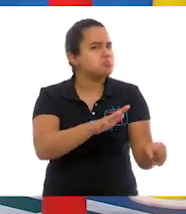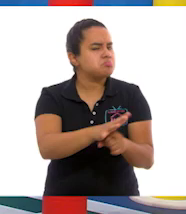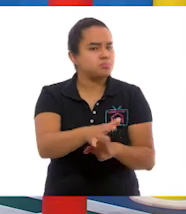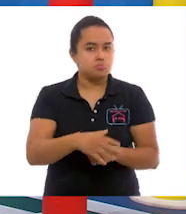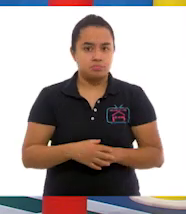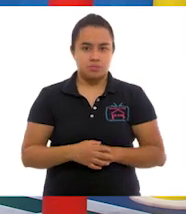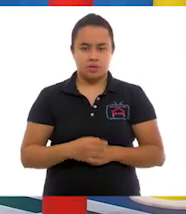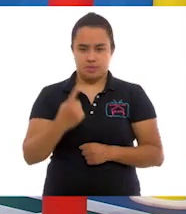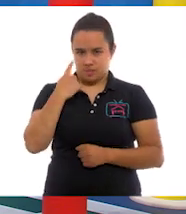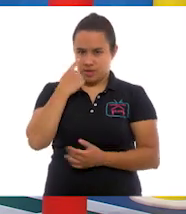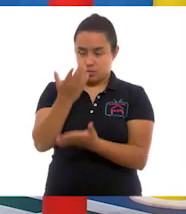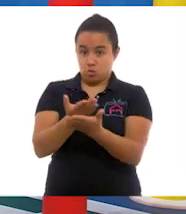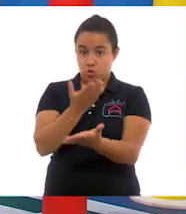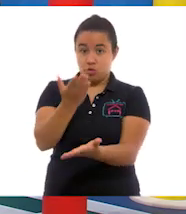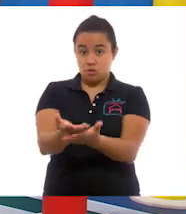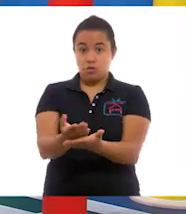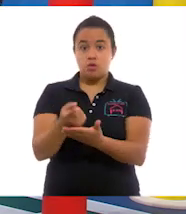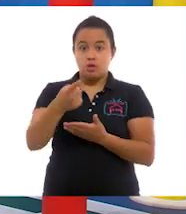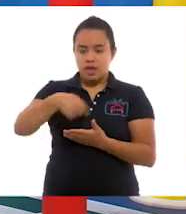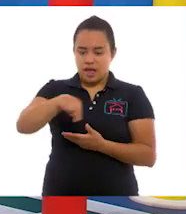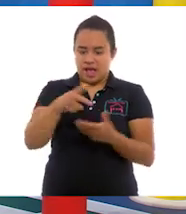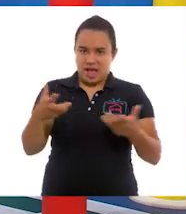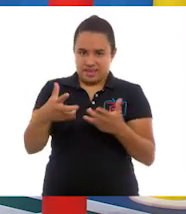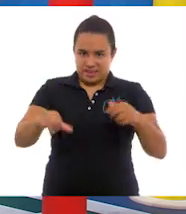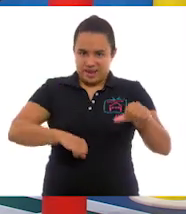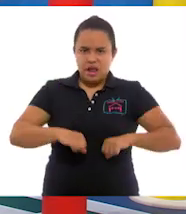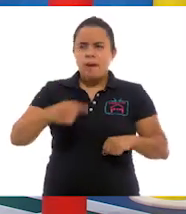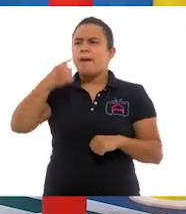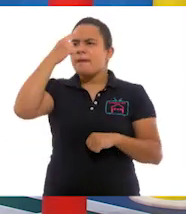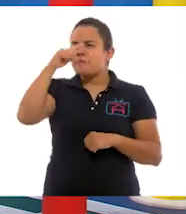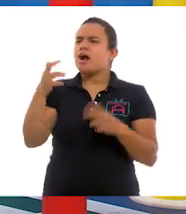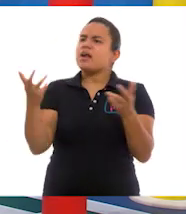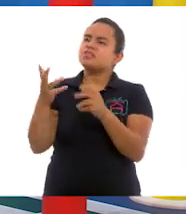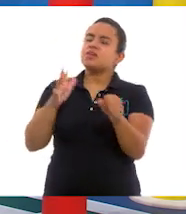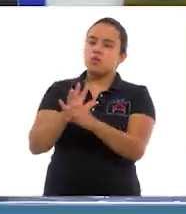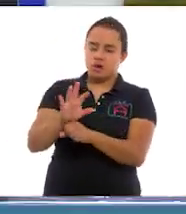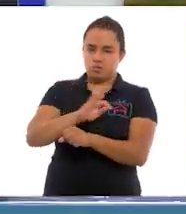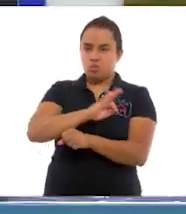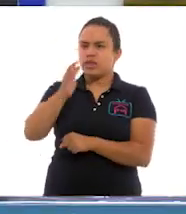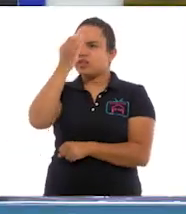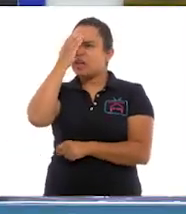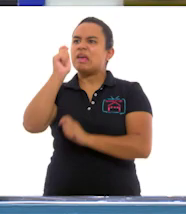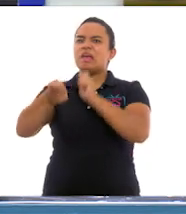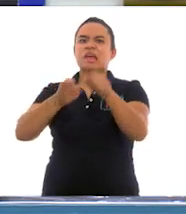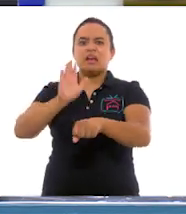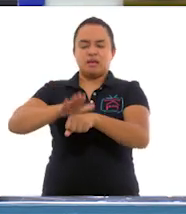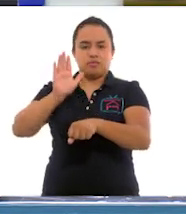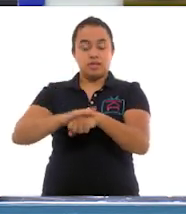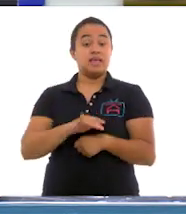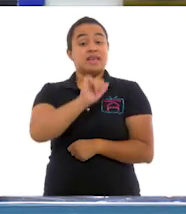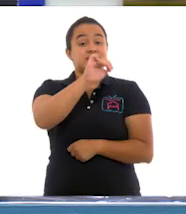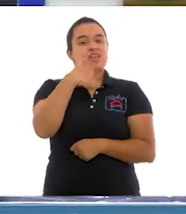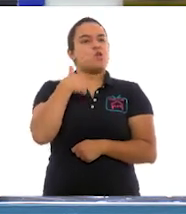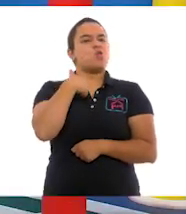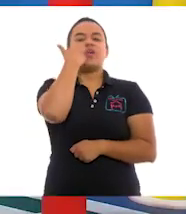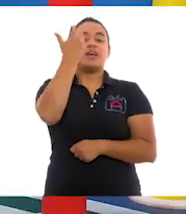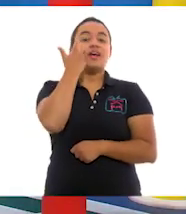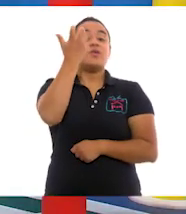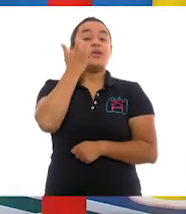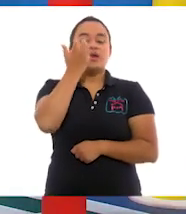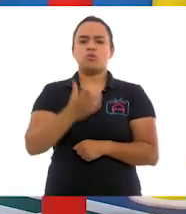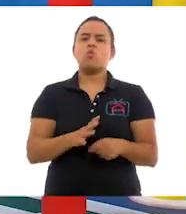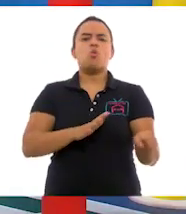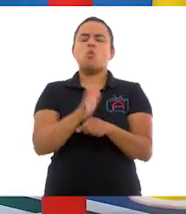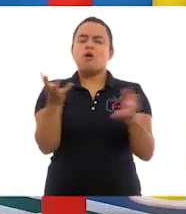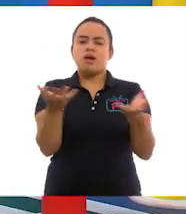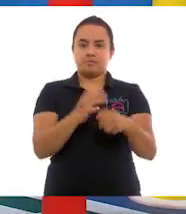Les propongo que hagamos una actividad para conocer estas acciones. Muy bien. Sí, sí, sí, sí. Yo quiero participar. ¿Qué vamos a hacer? Perfecto.